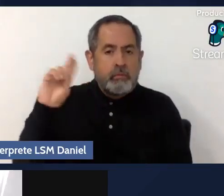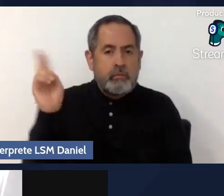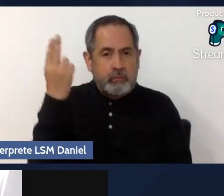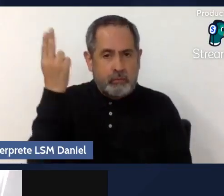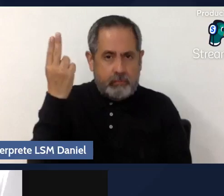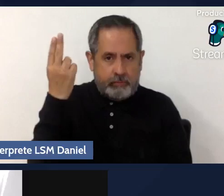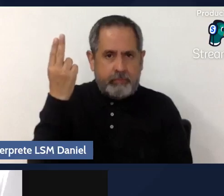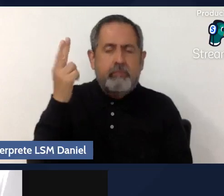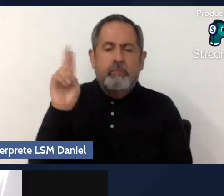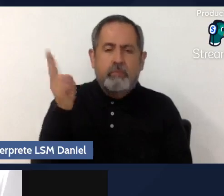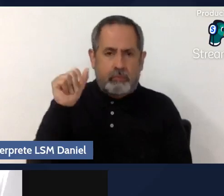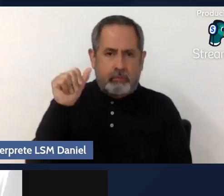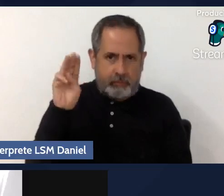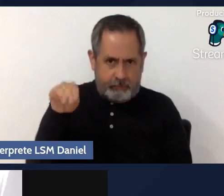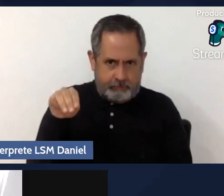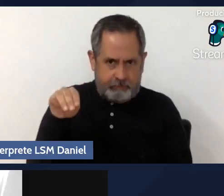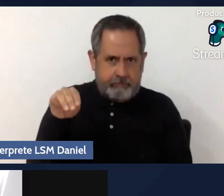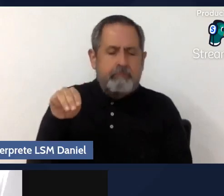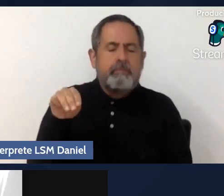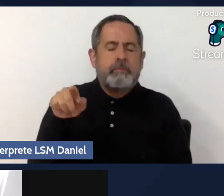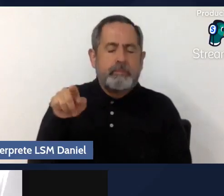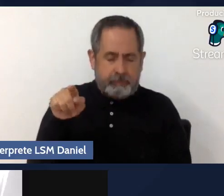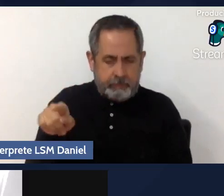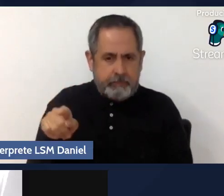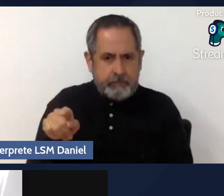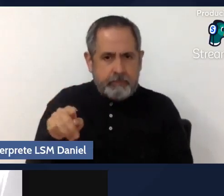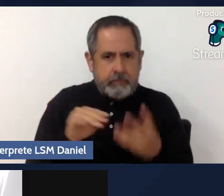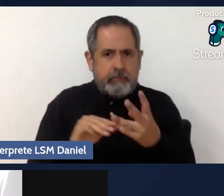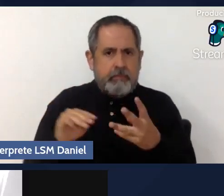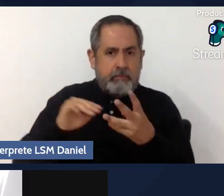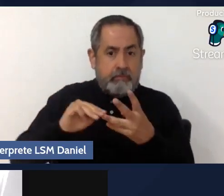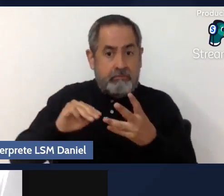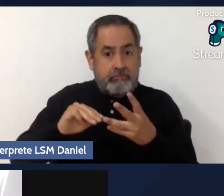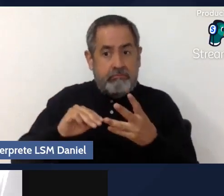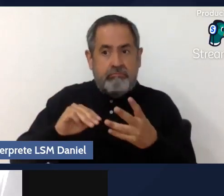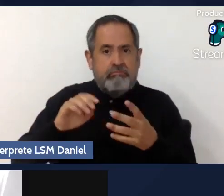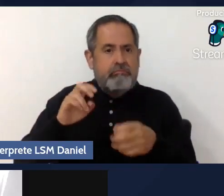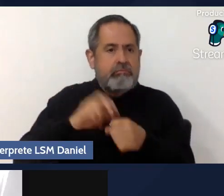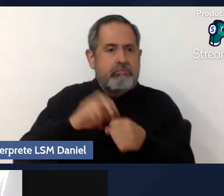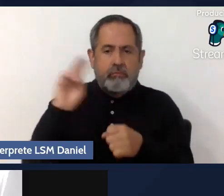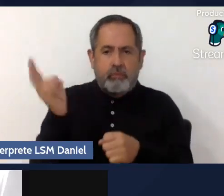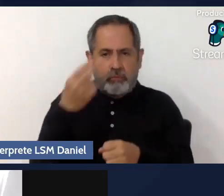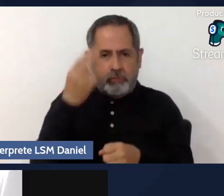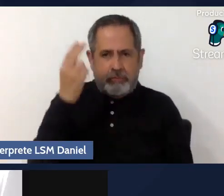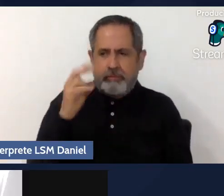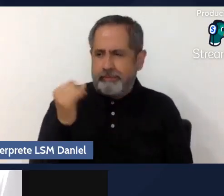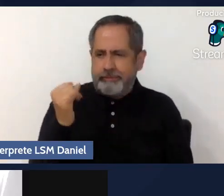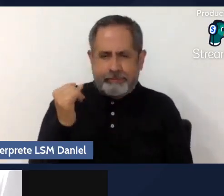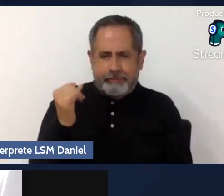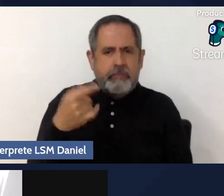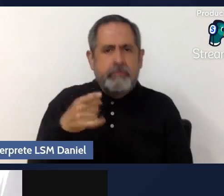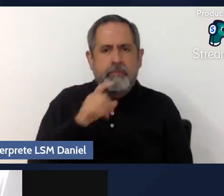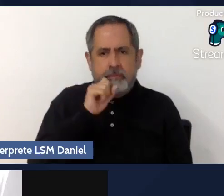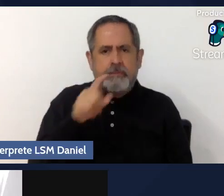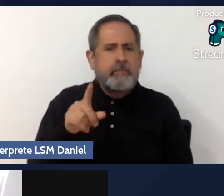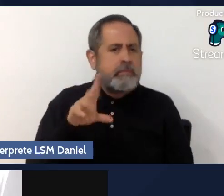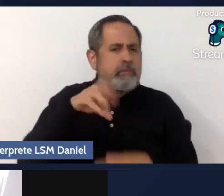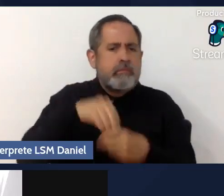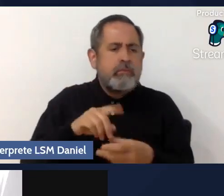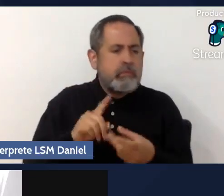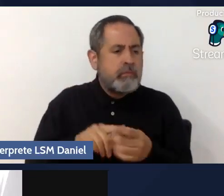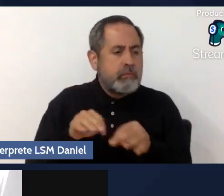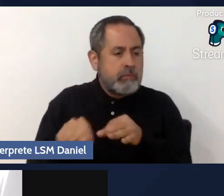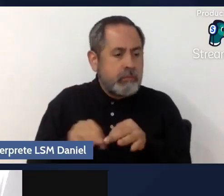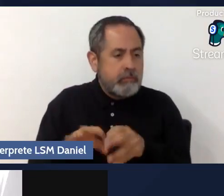México. Es maestra en educación por la Universidad de Insurgentes y desempeña su práctica profesional en el ámbito